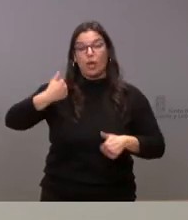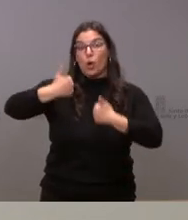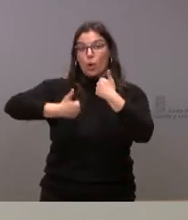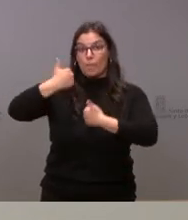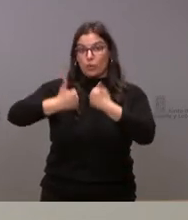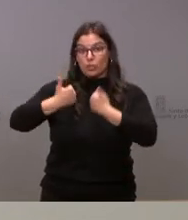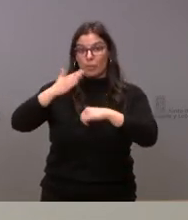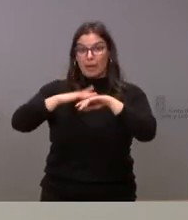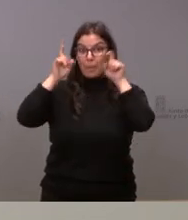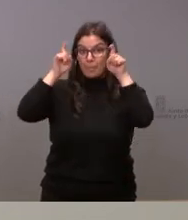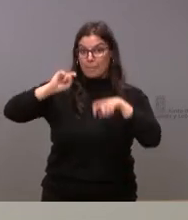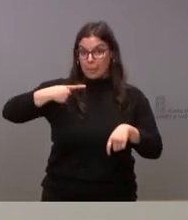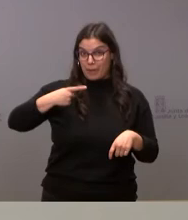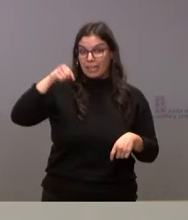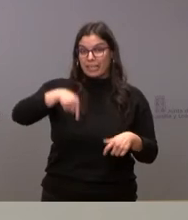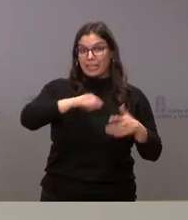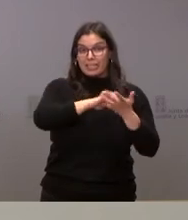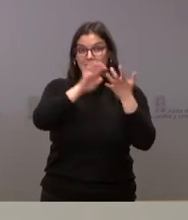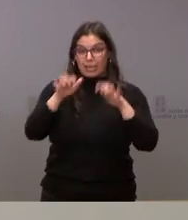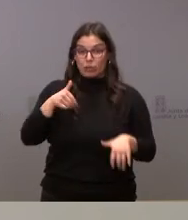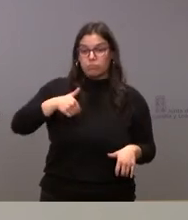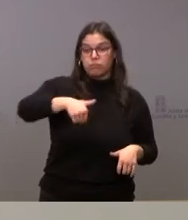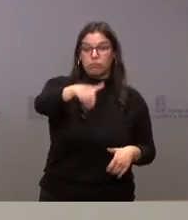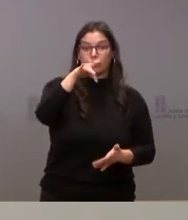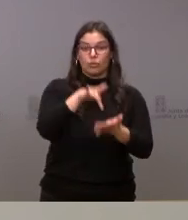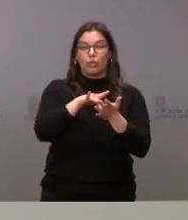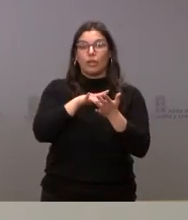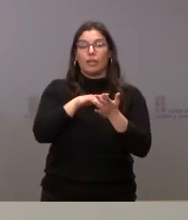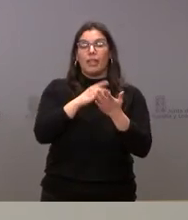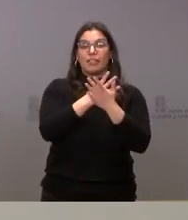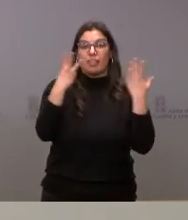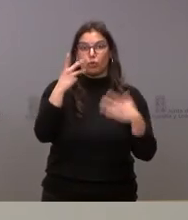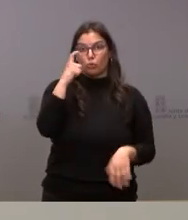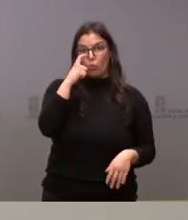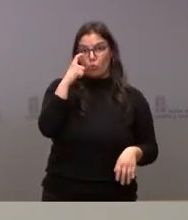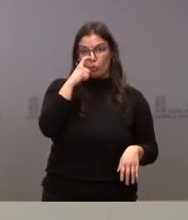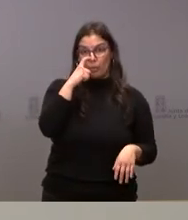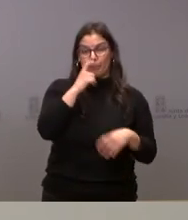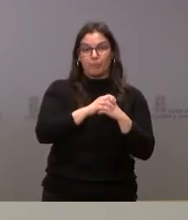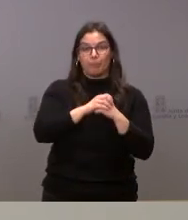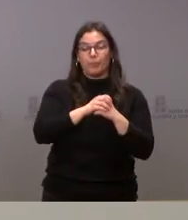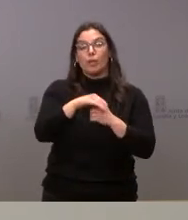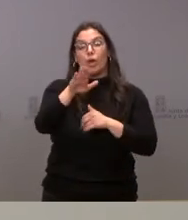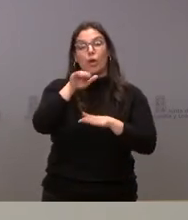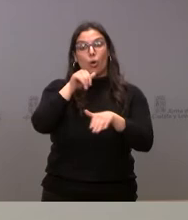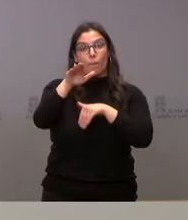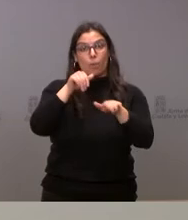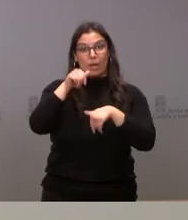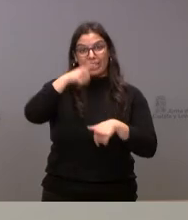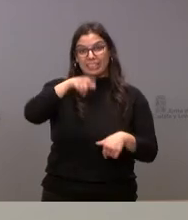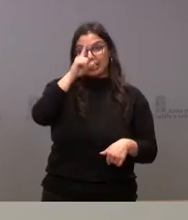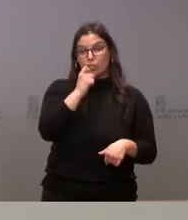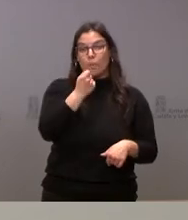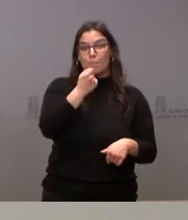a maestro en Castilla y León se celebrarán el 18 de junio. Se convocarán este año 1